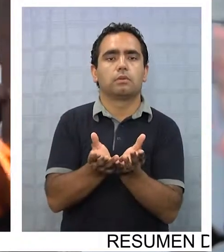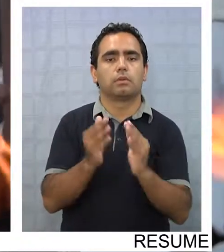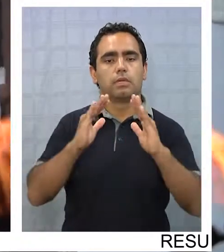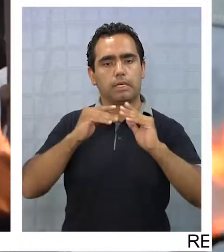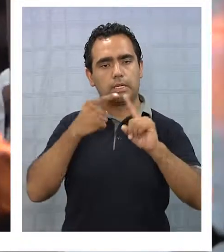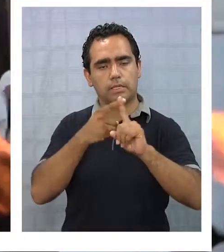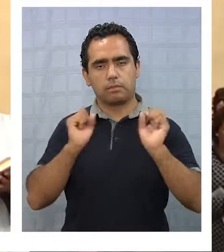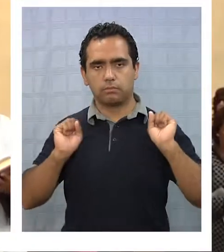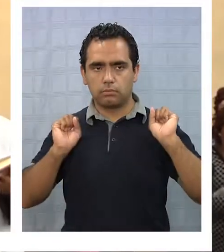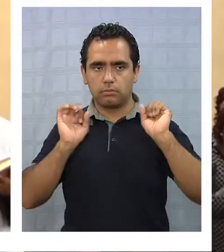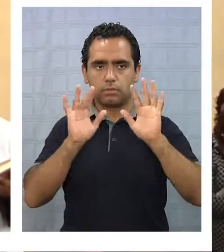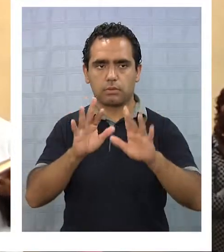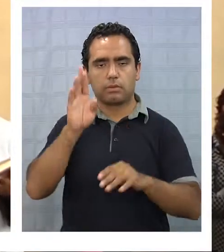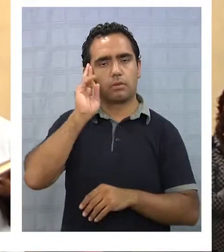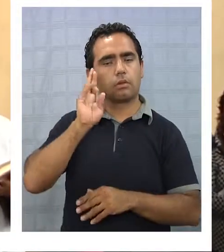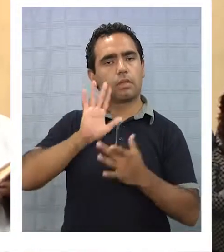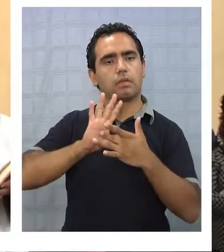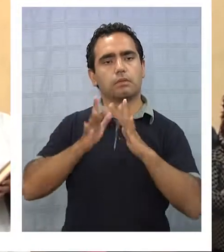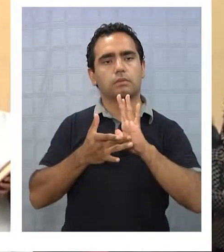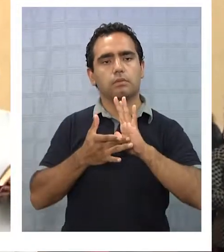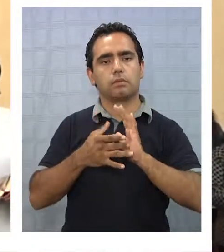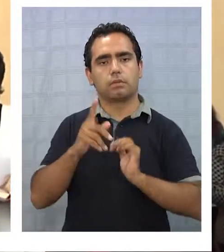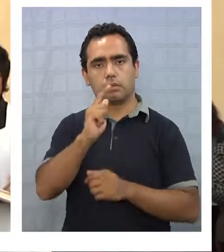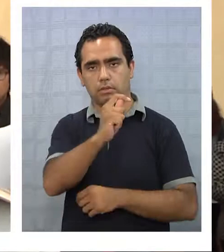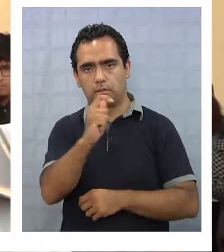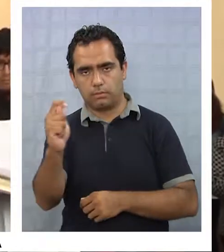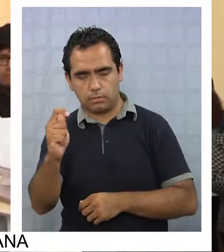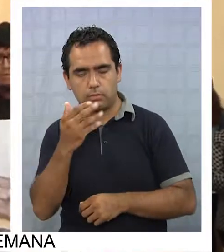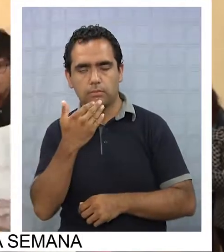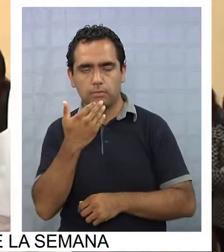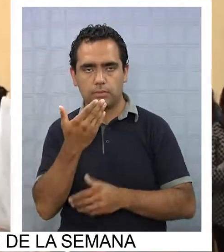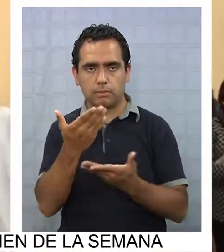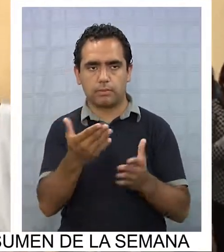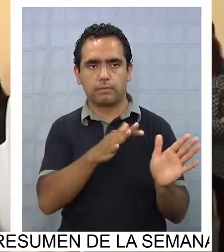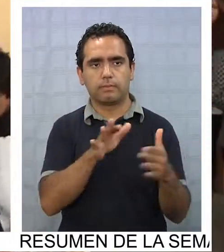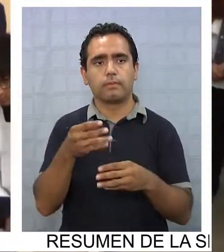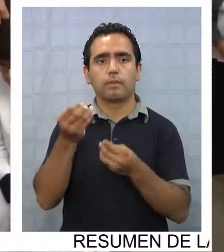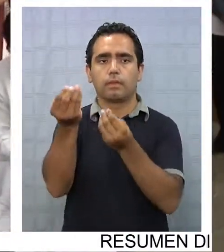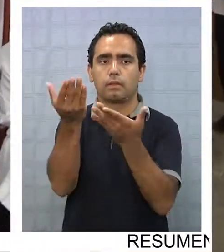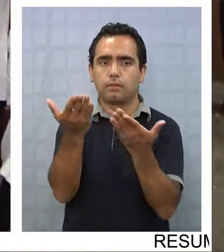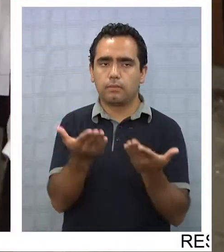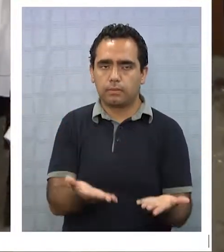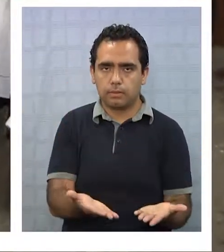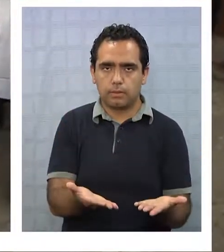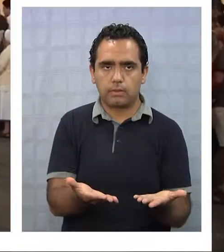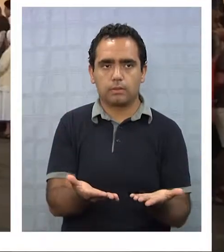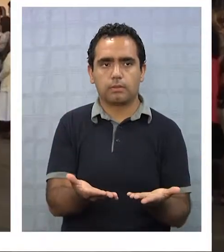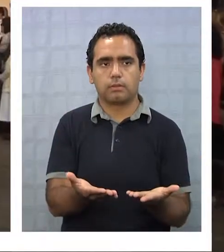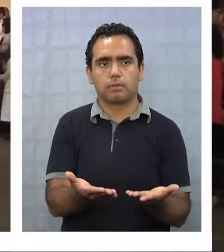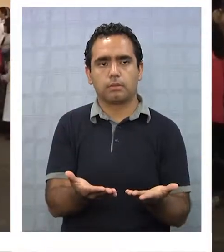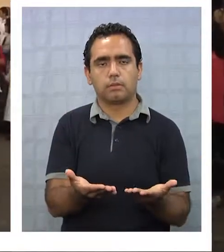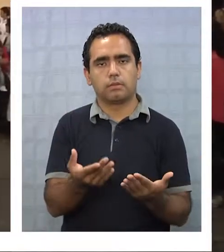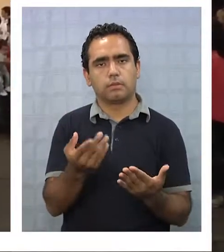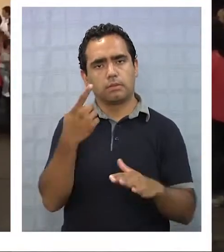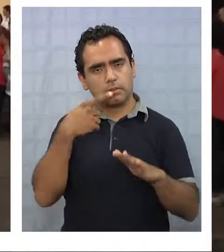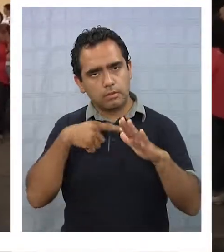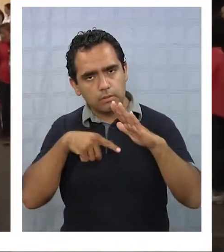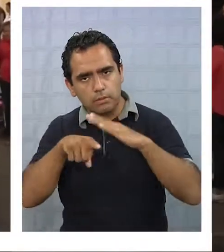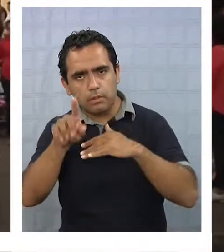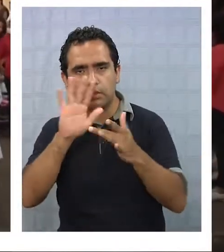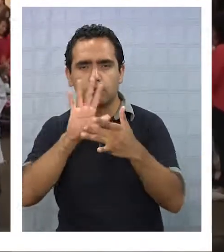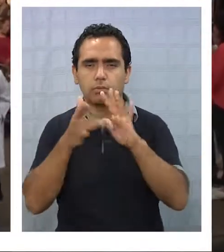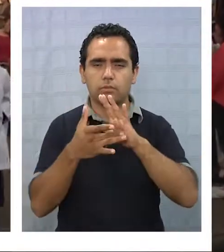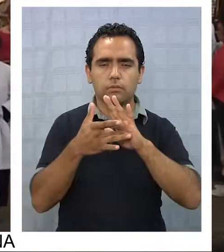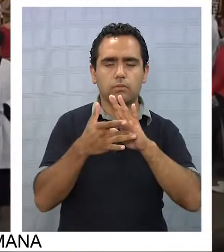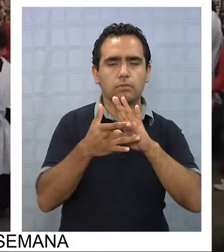parroquias para recordar la vida de Jesús y Tarapacá no será la excepción. Invitar es el desafío de meternos, de caminar